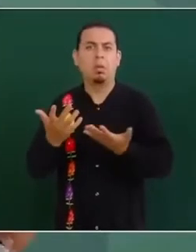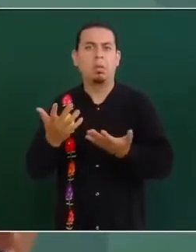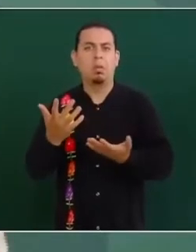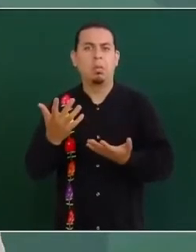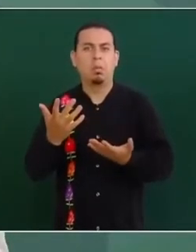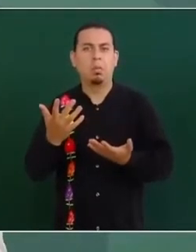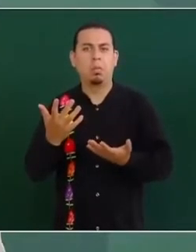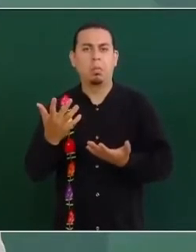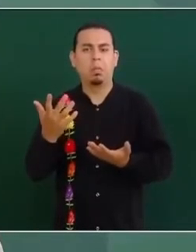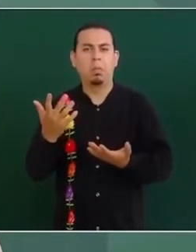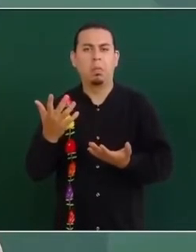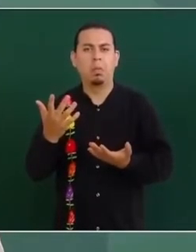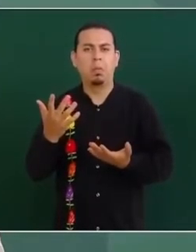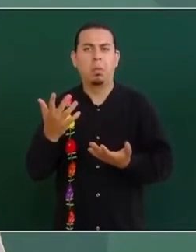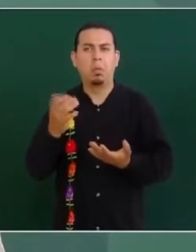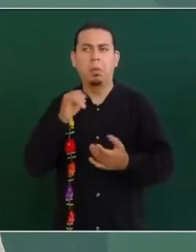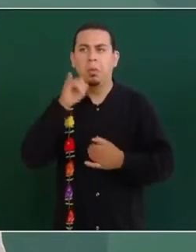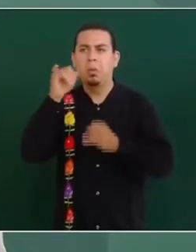estado?